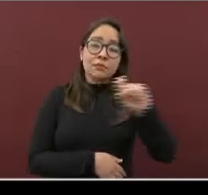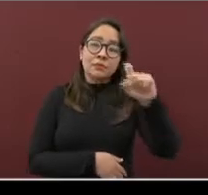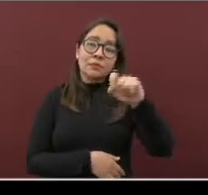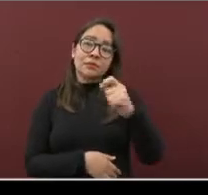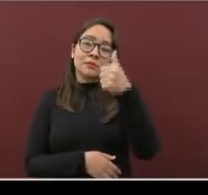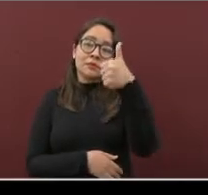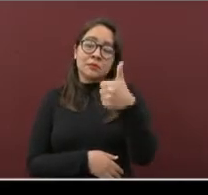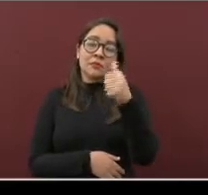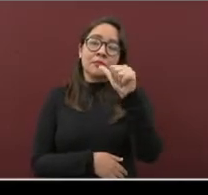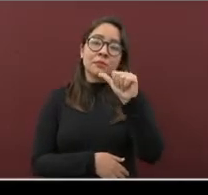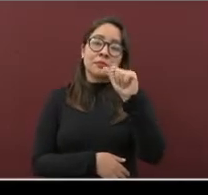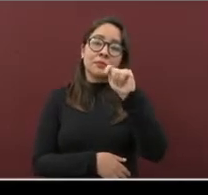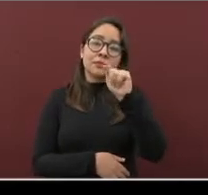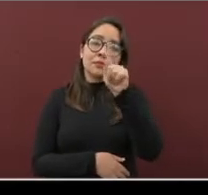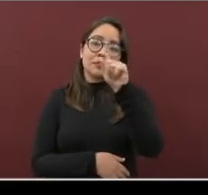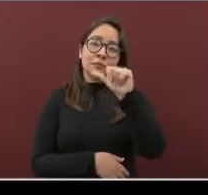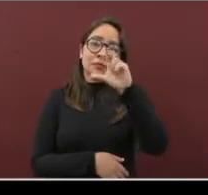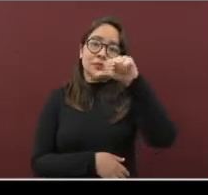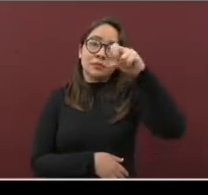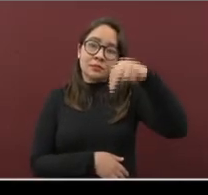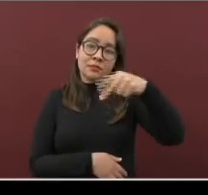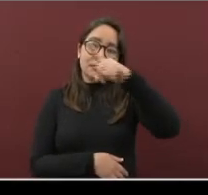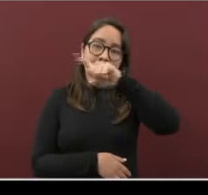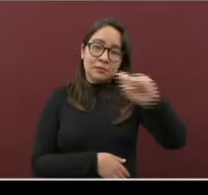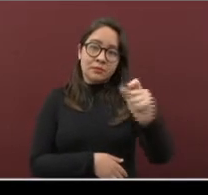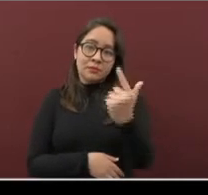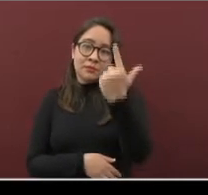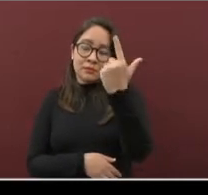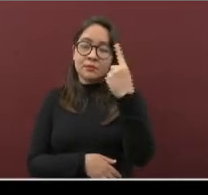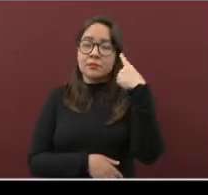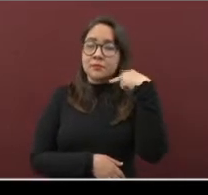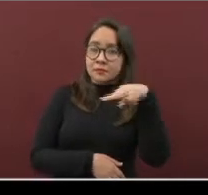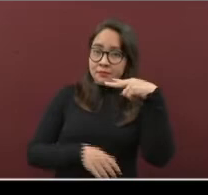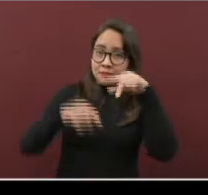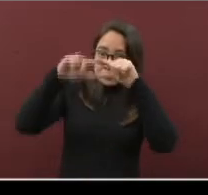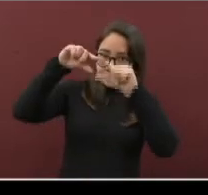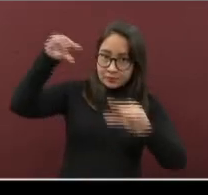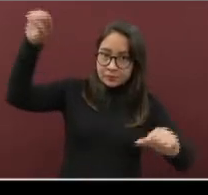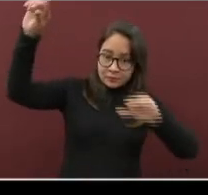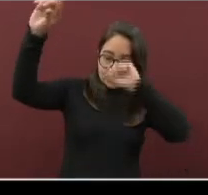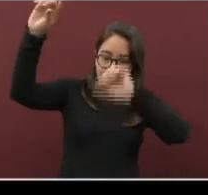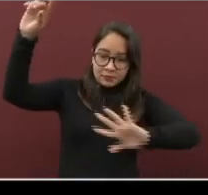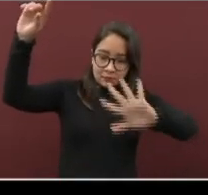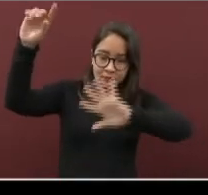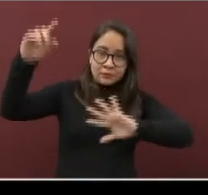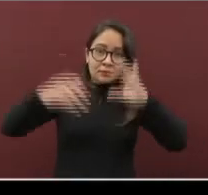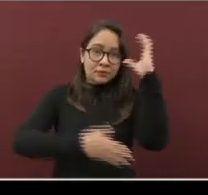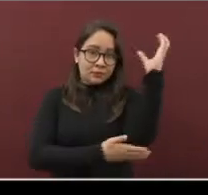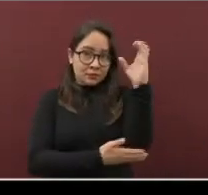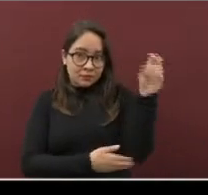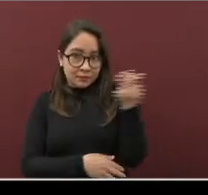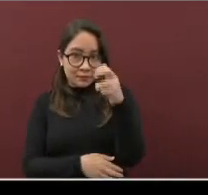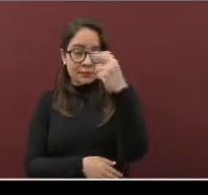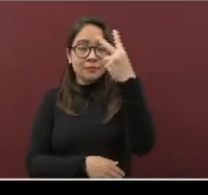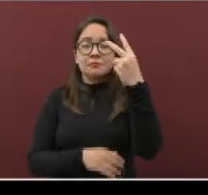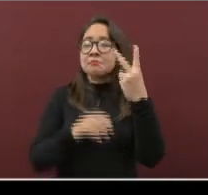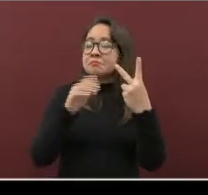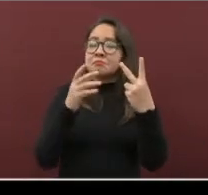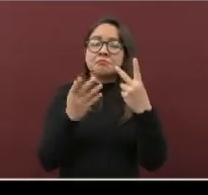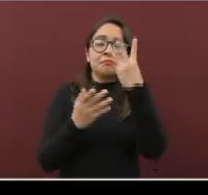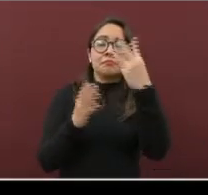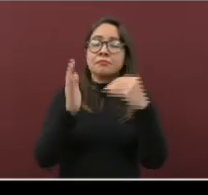Y Atzacan, con 107. Hacia el Sur, en Coatzacoal, con los casos positivos, suman 3